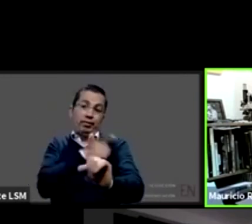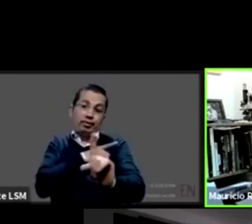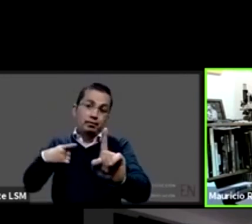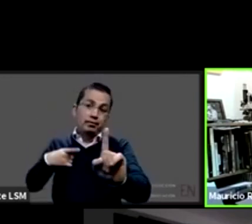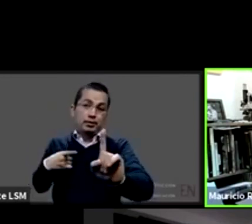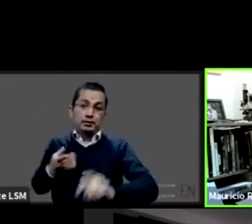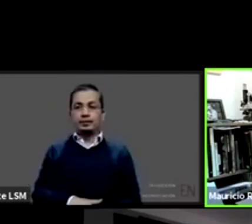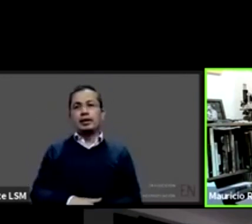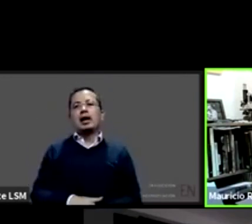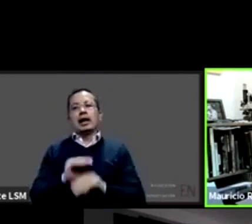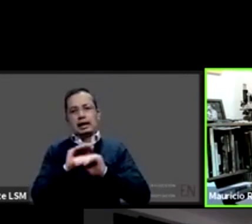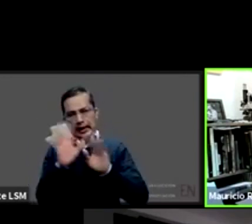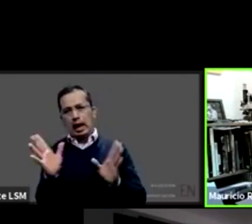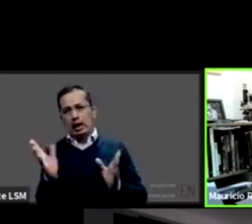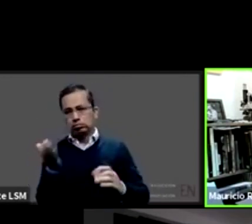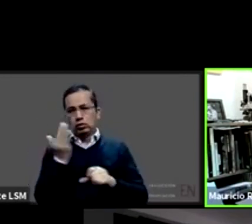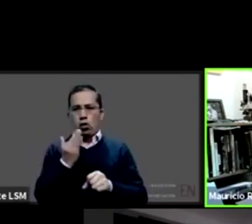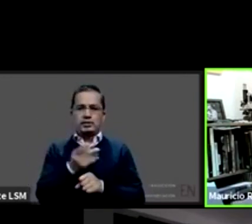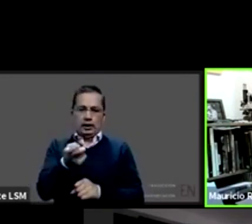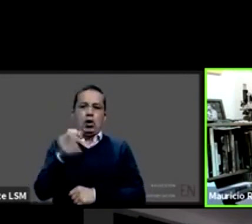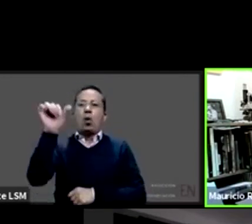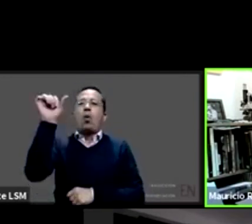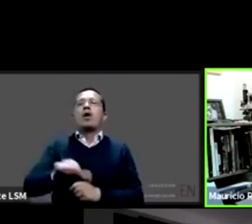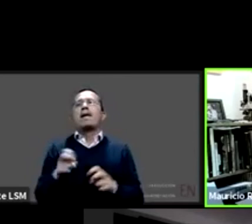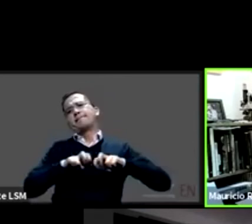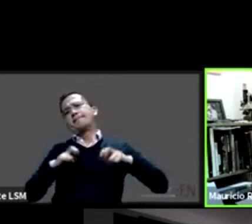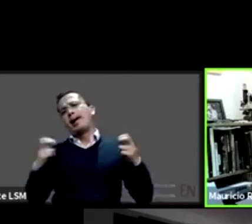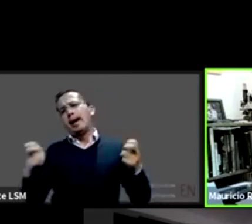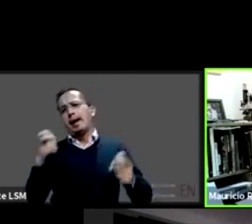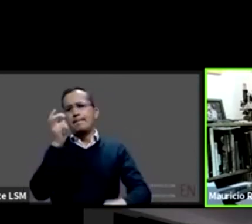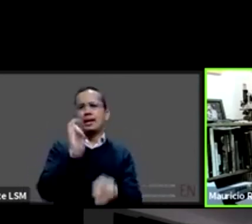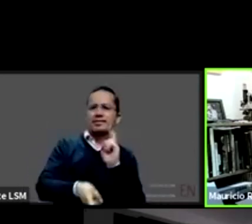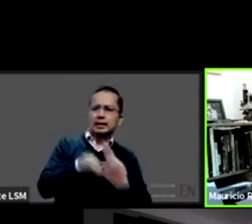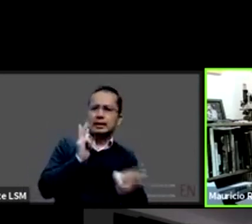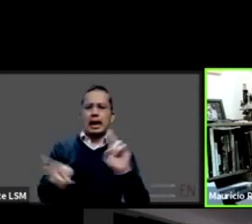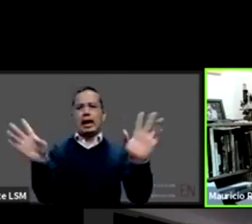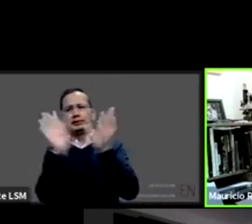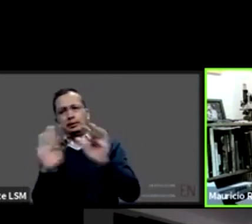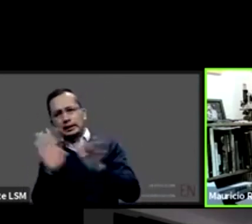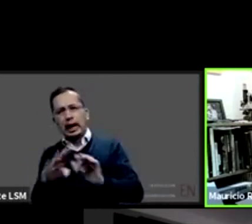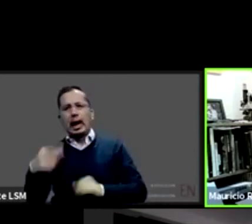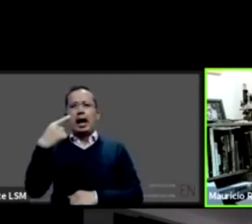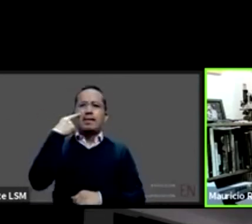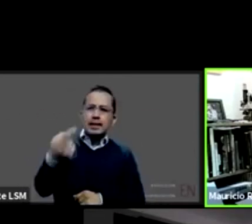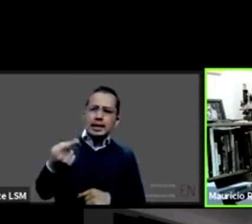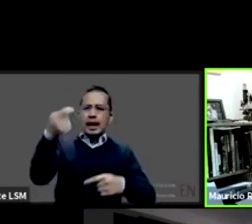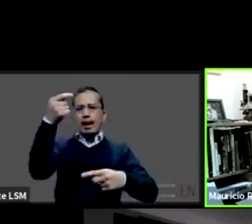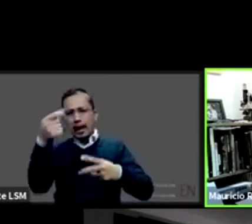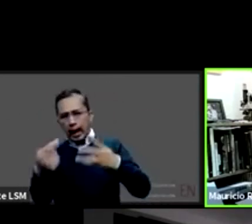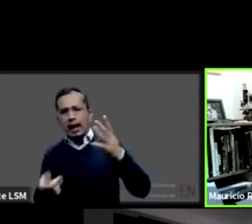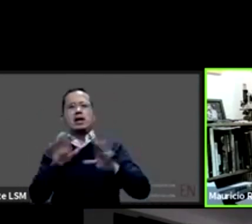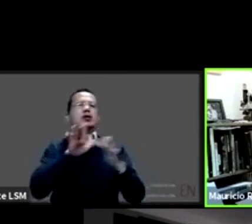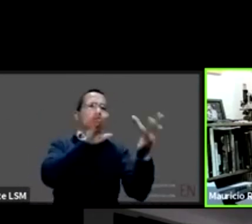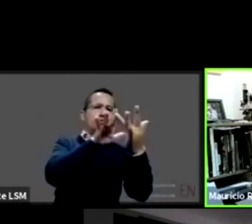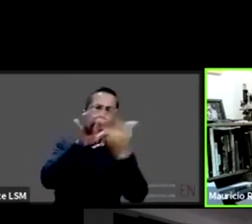a exponer asuntos a platicar a conectar a tender puentes a abrir canales de comunicación eso